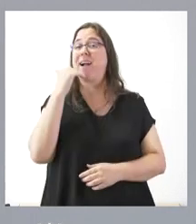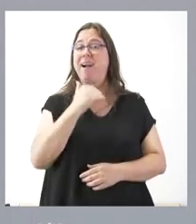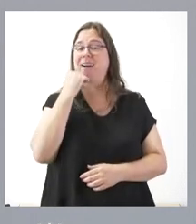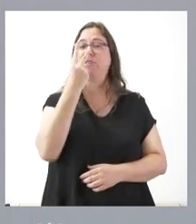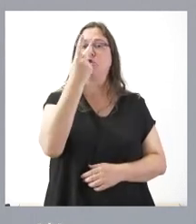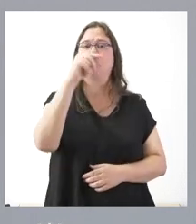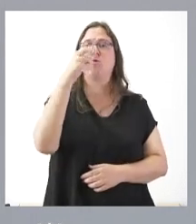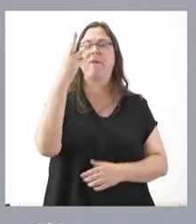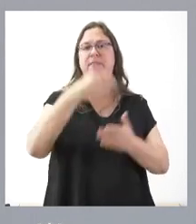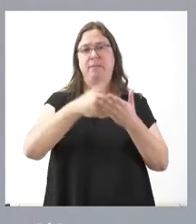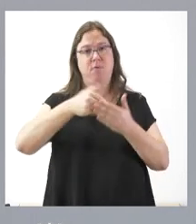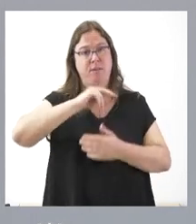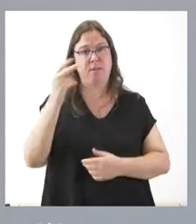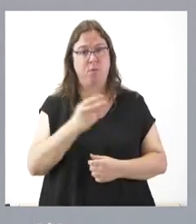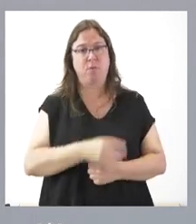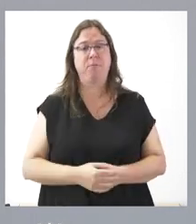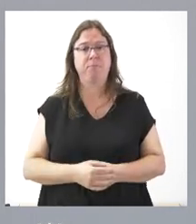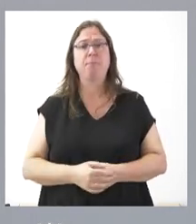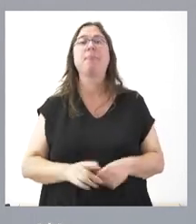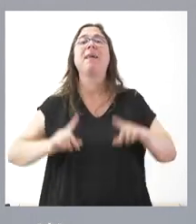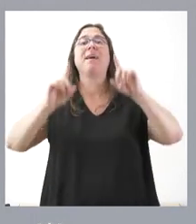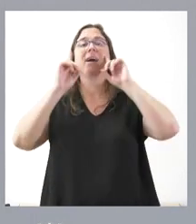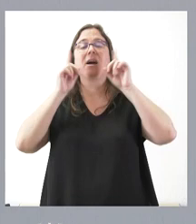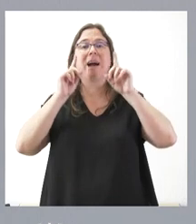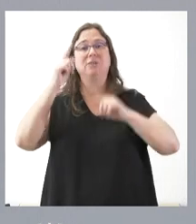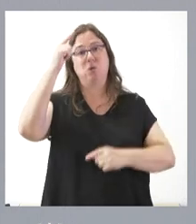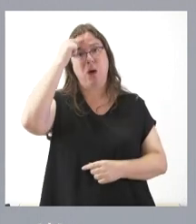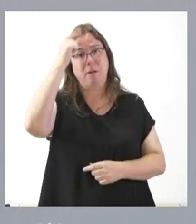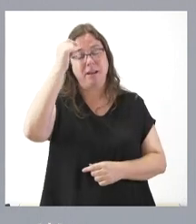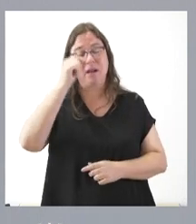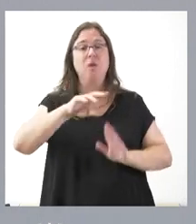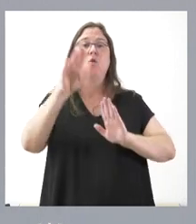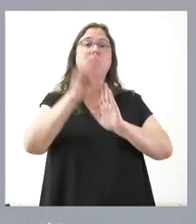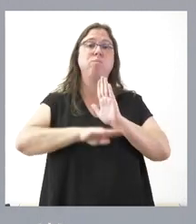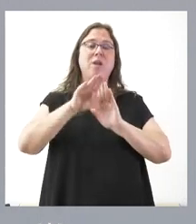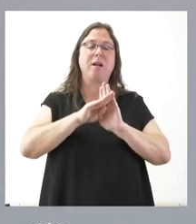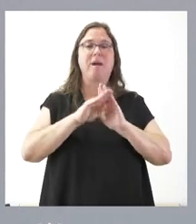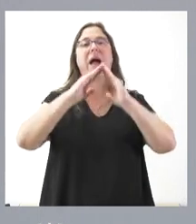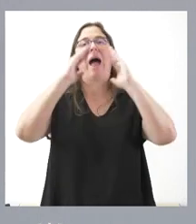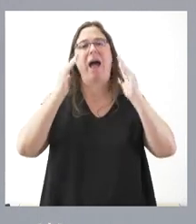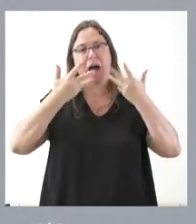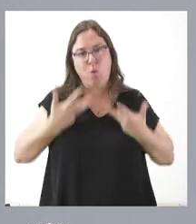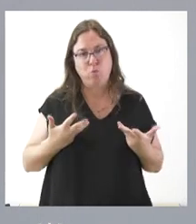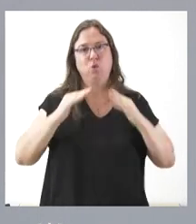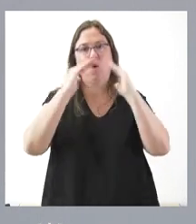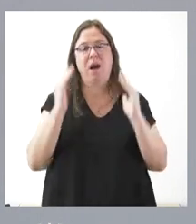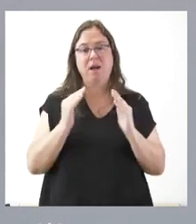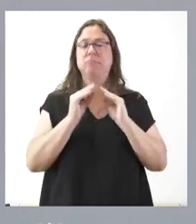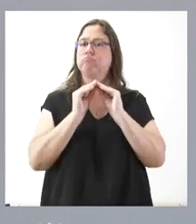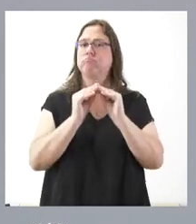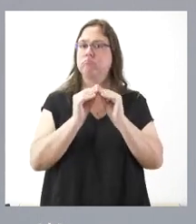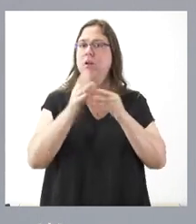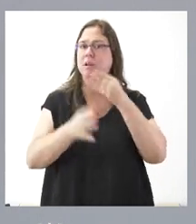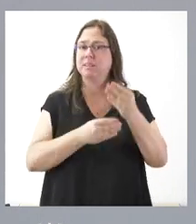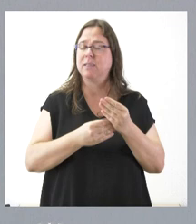,3 millones de euros. En el caso de Ávila es el programa Agusto en Casa. Se está desarrollando ahora mismo